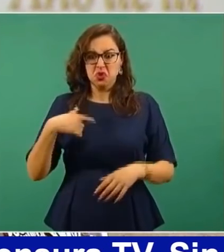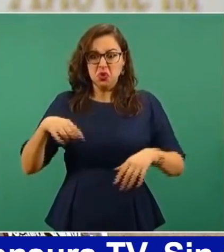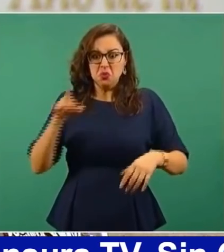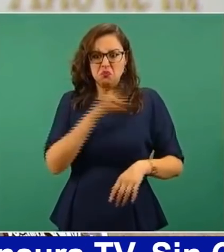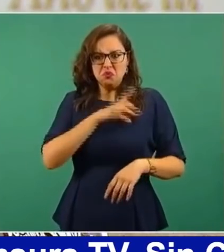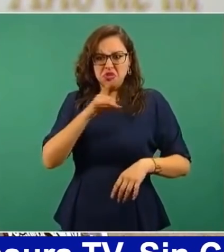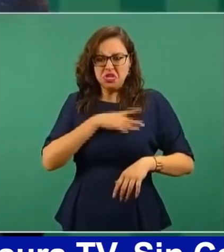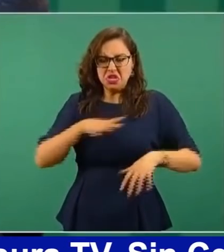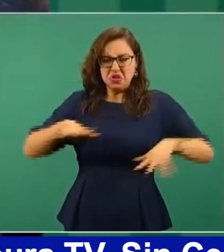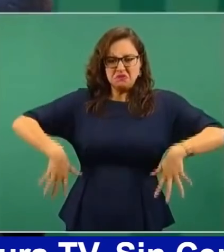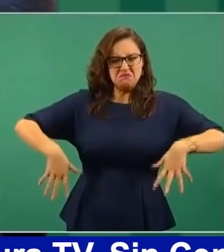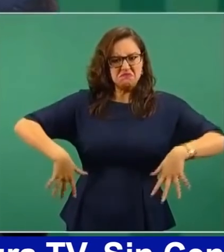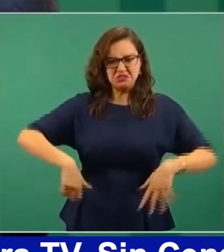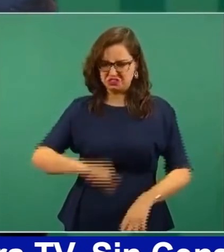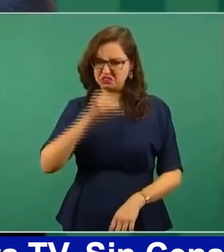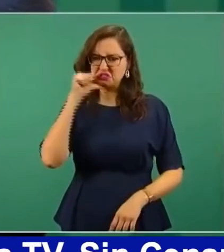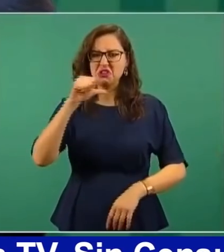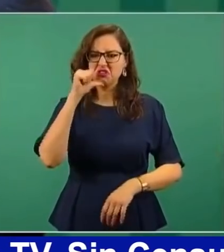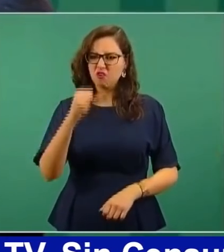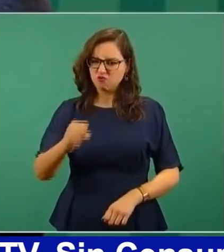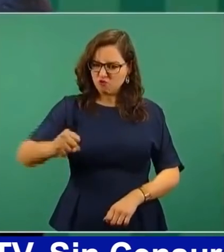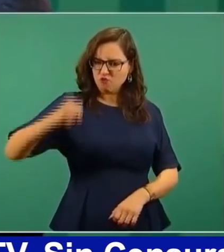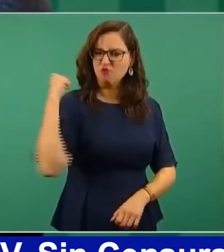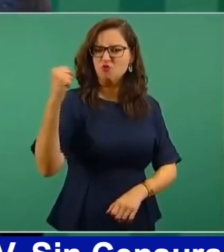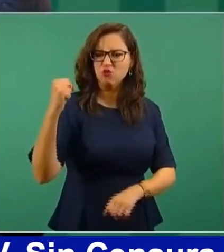caiga quien caiga. Y la guerra